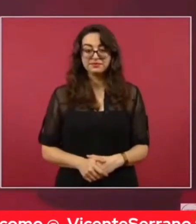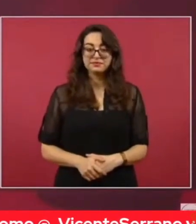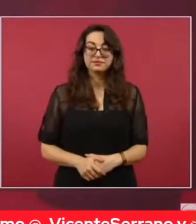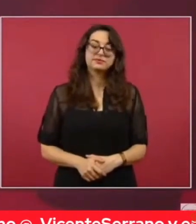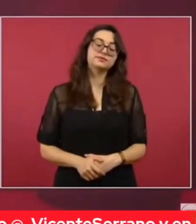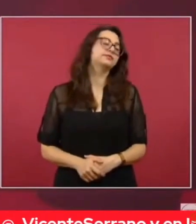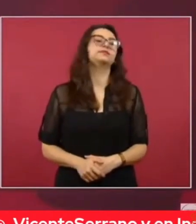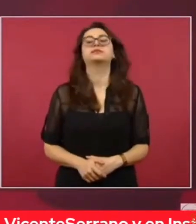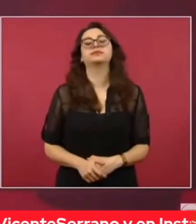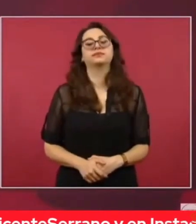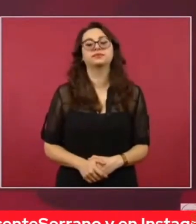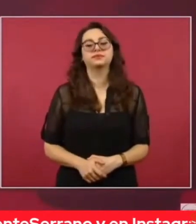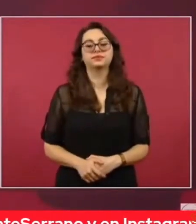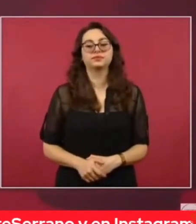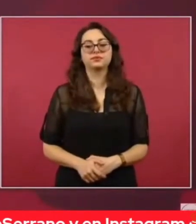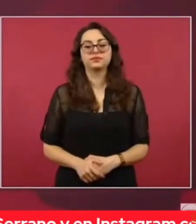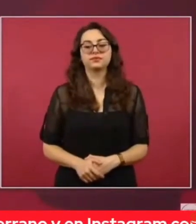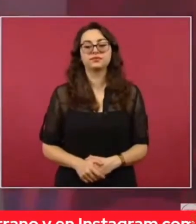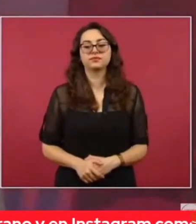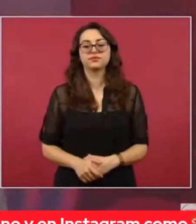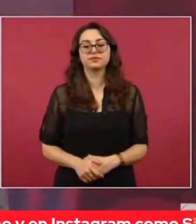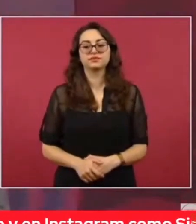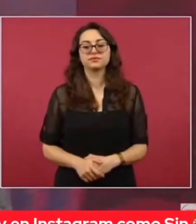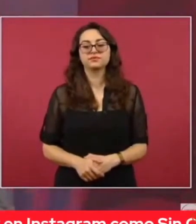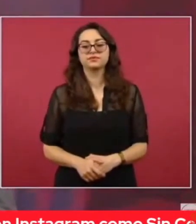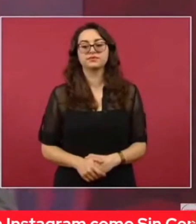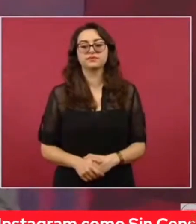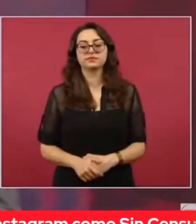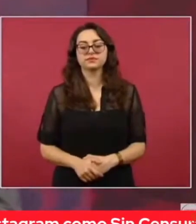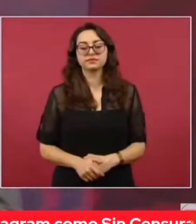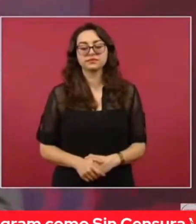No se puede